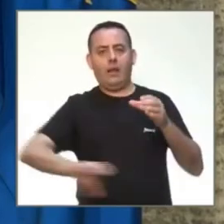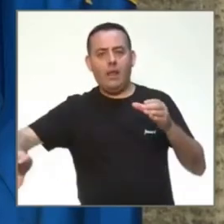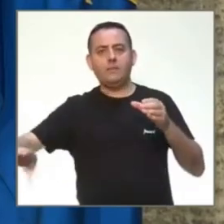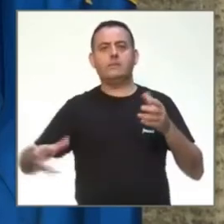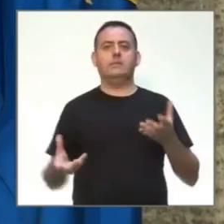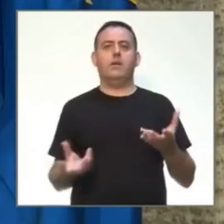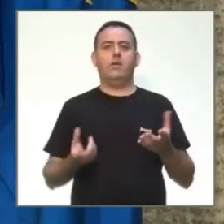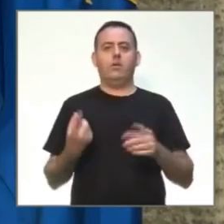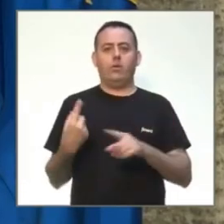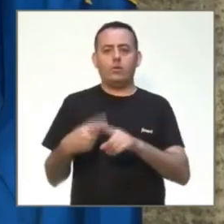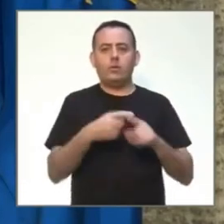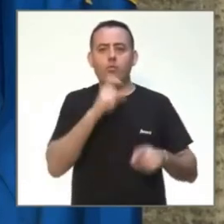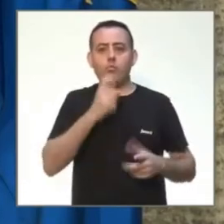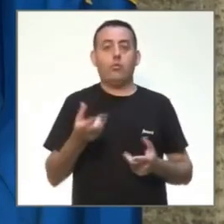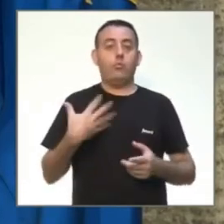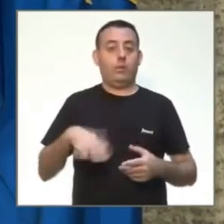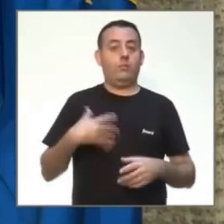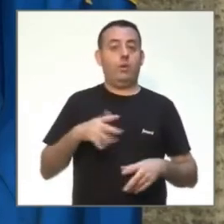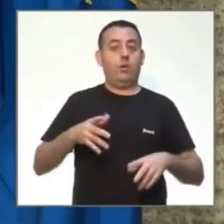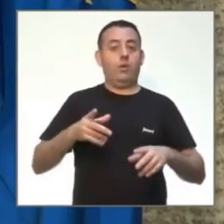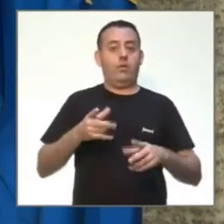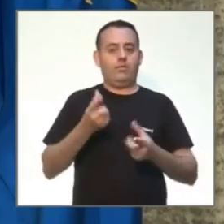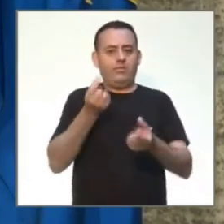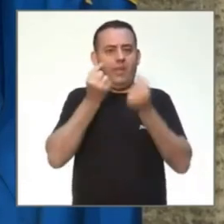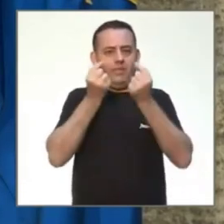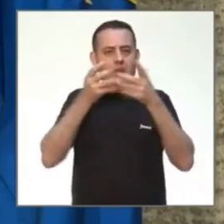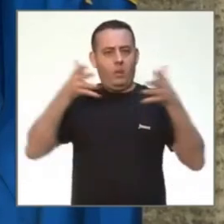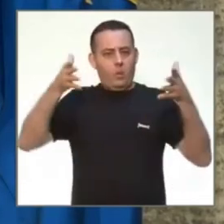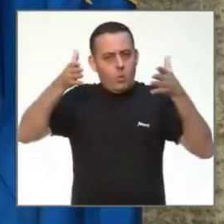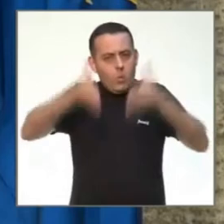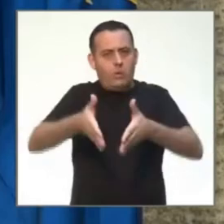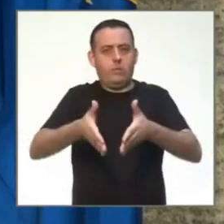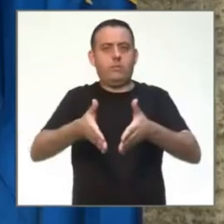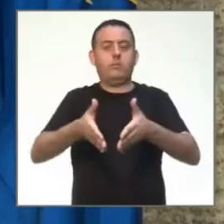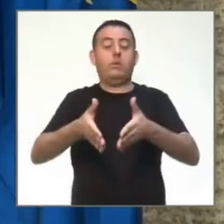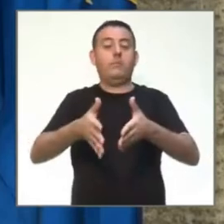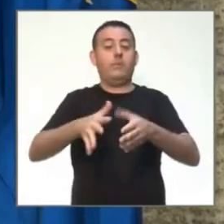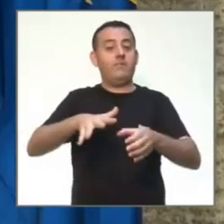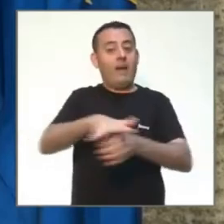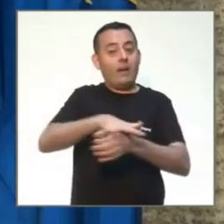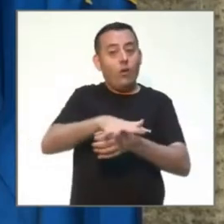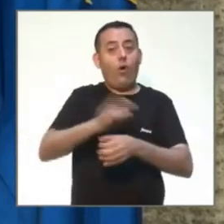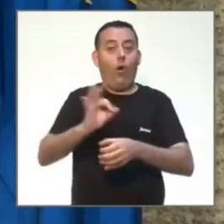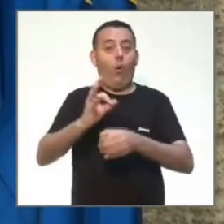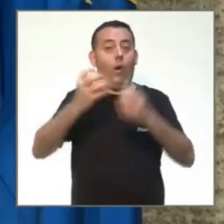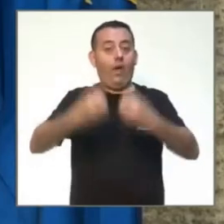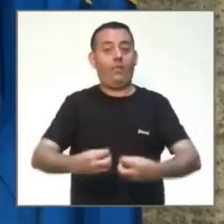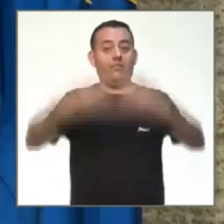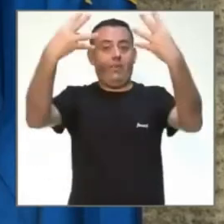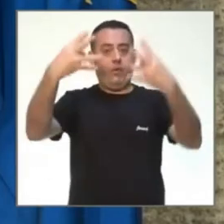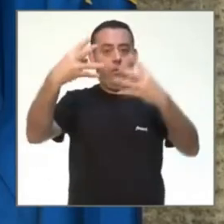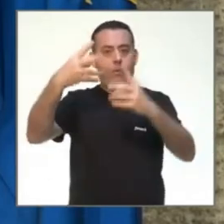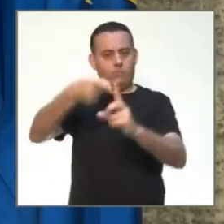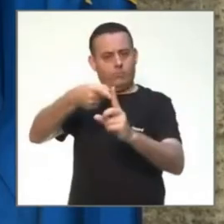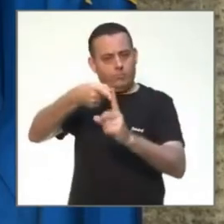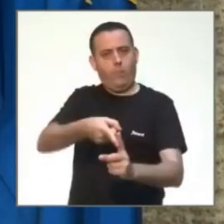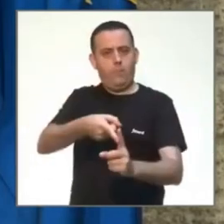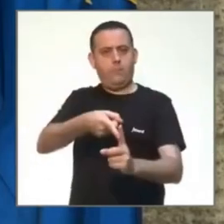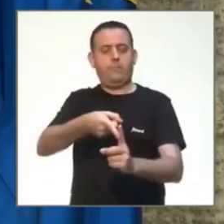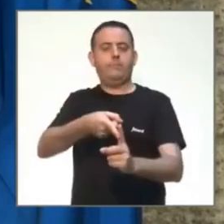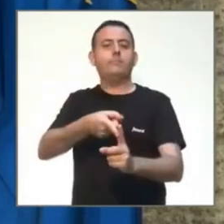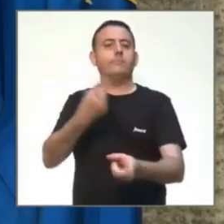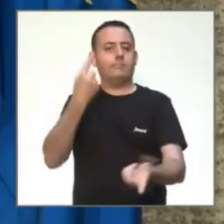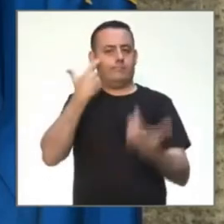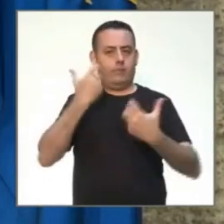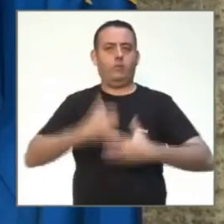un detalle de barrio o de edificio. Esta es una iniciativa que ya no está en